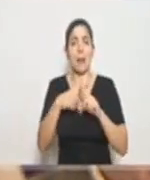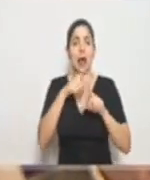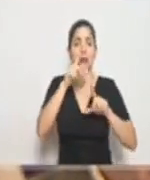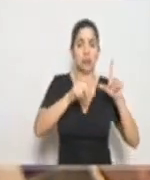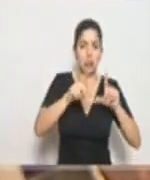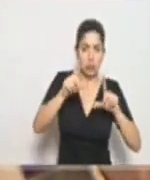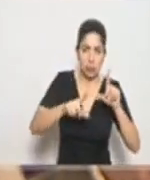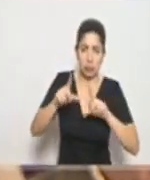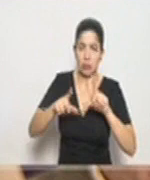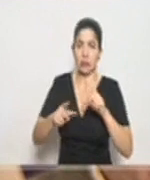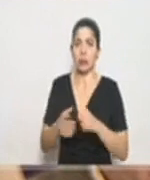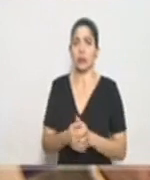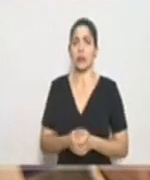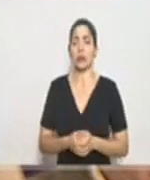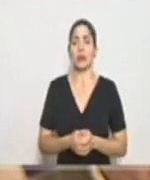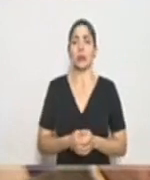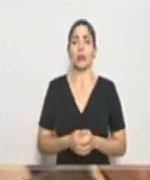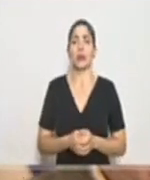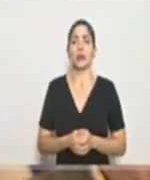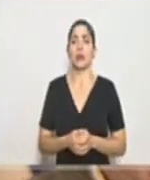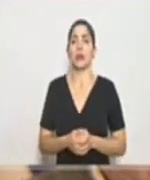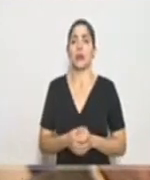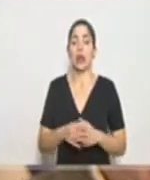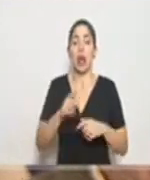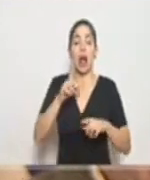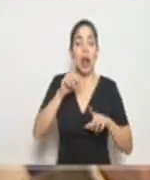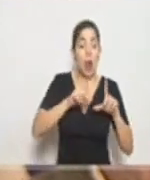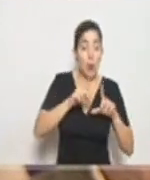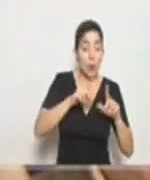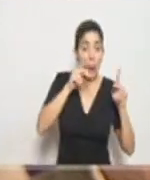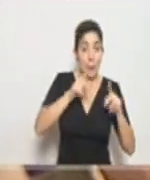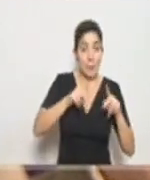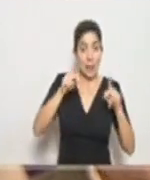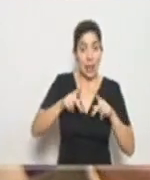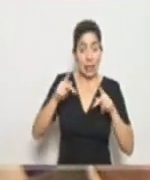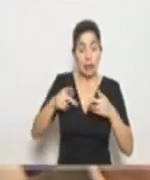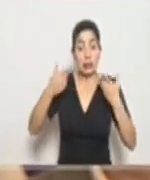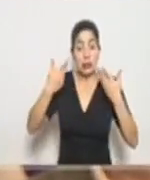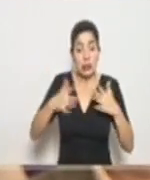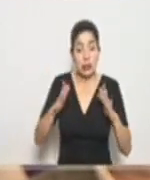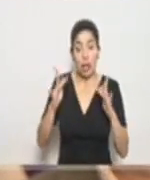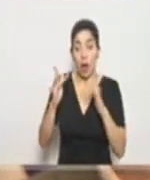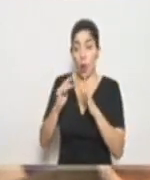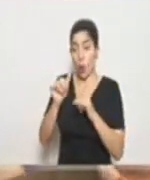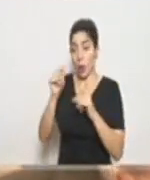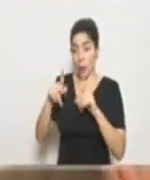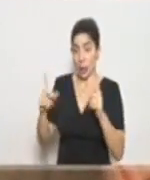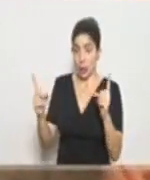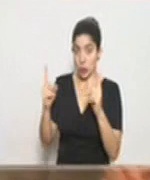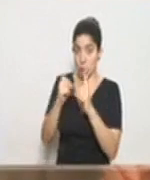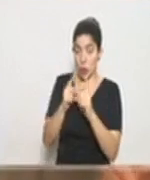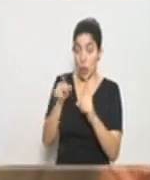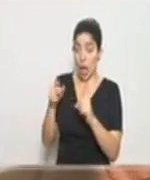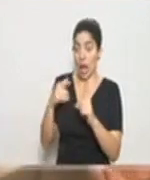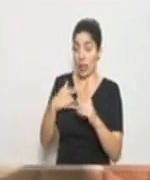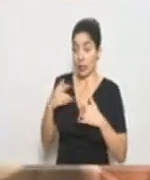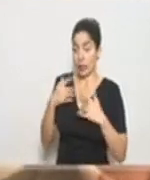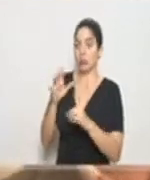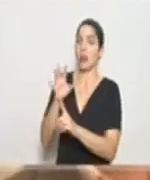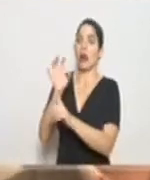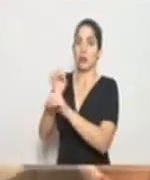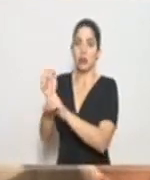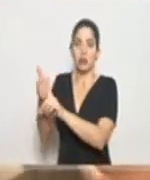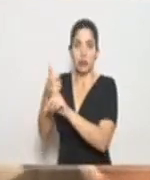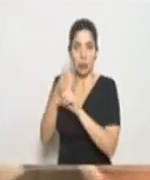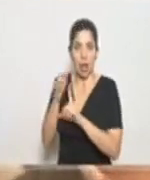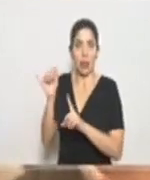pues más bien la toma de muestra de las personas que ya han estado en contacto cercano y que también han tenido síntomas para ver justamente